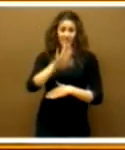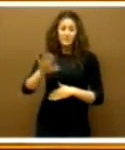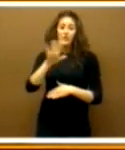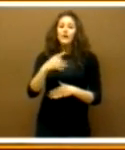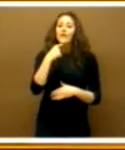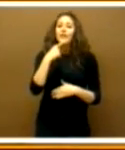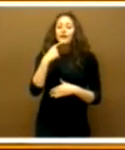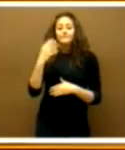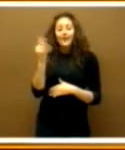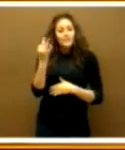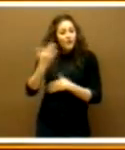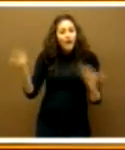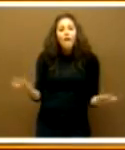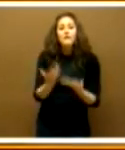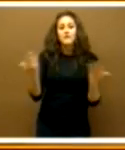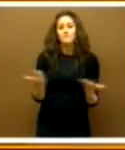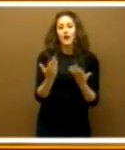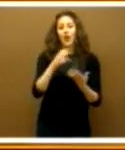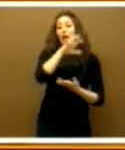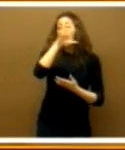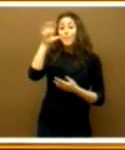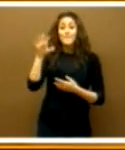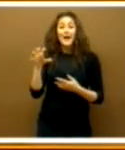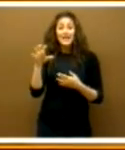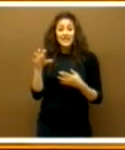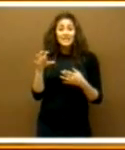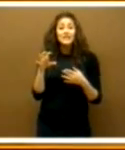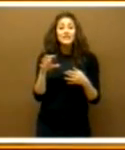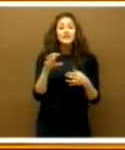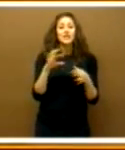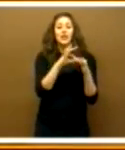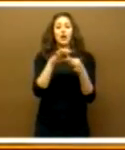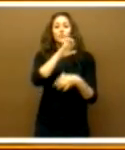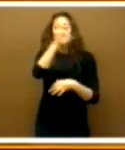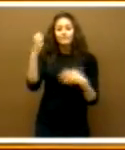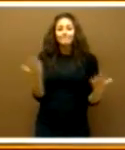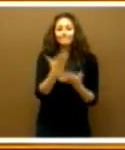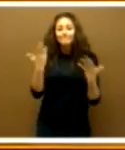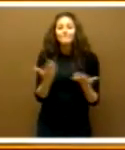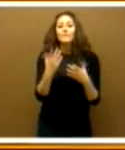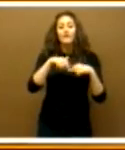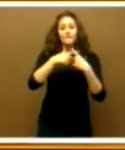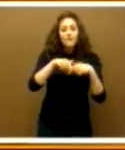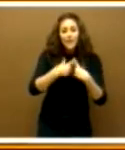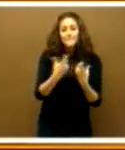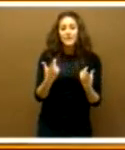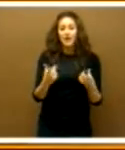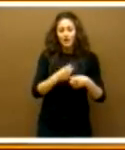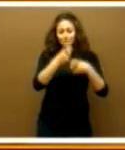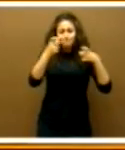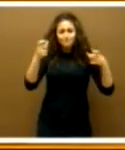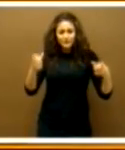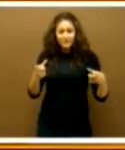que animar, que había que animar a los países miembros a incorporar la dimensión de familia en todas sus